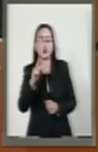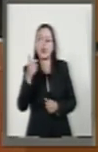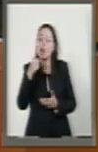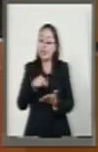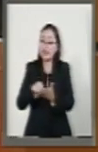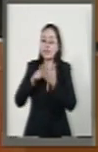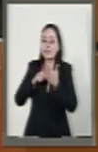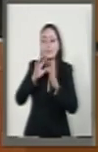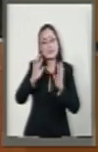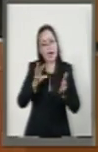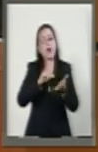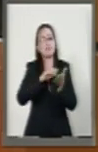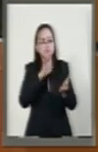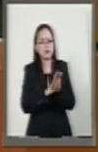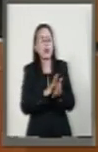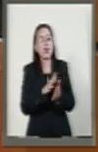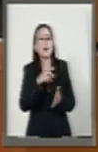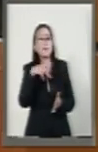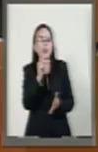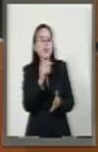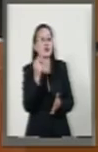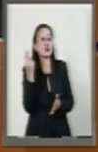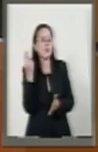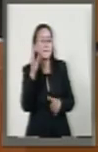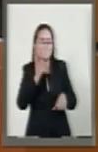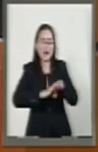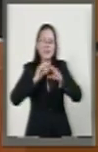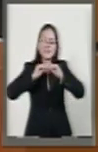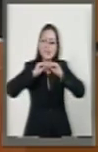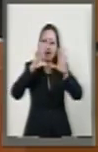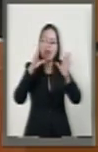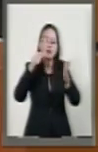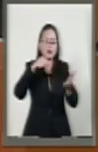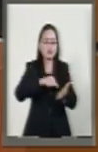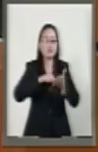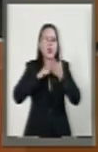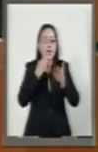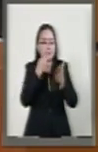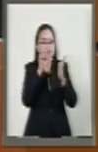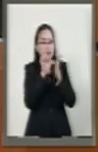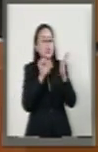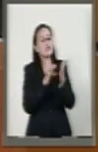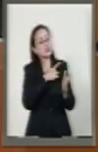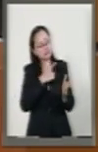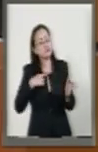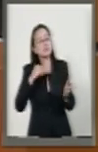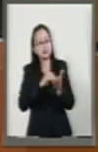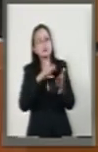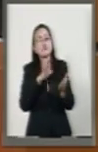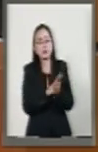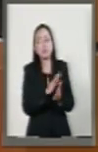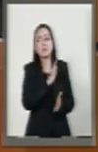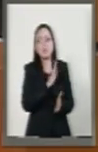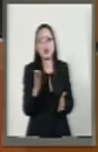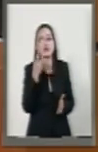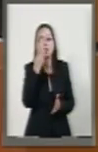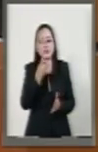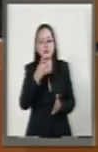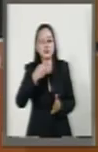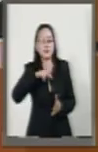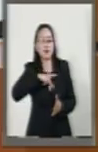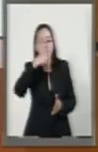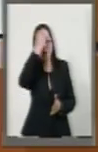siendo operado, me parece que hacerlo específico en este artículo no estaría de sobra, por lo cual es una de las